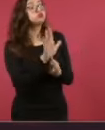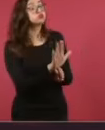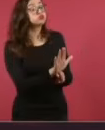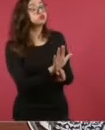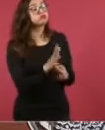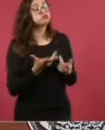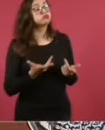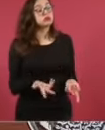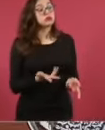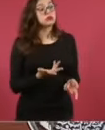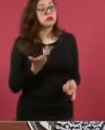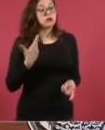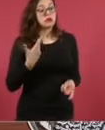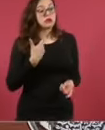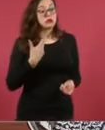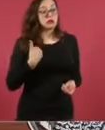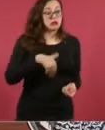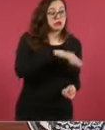¿Se la creyó?